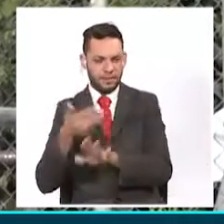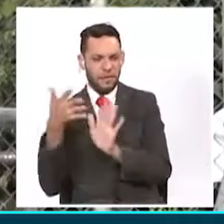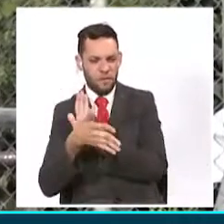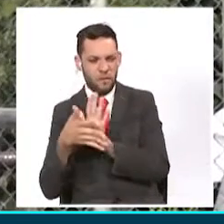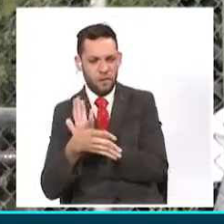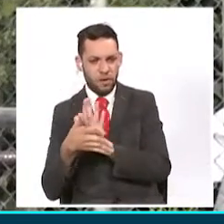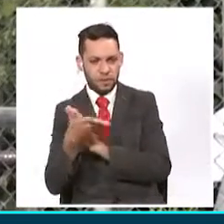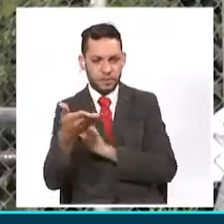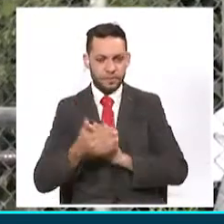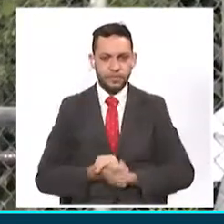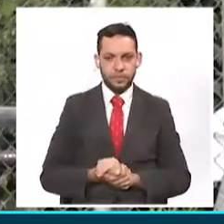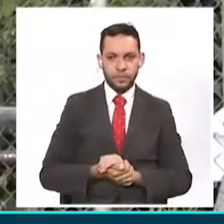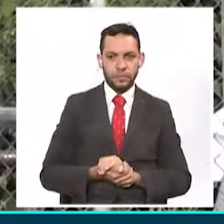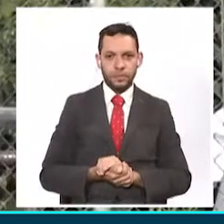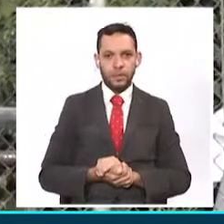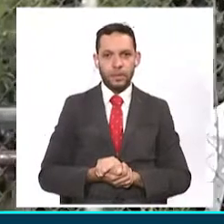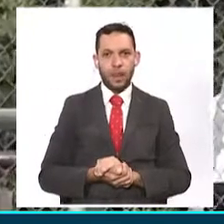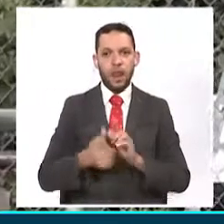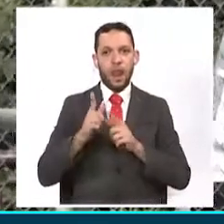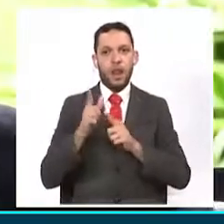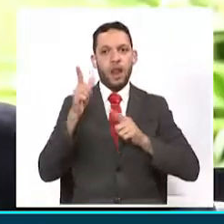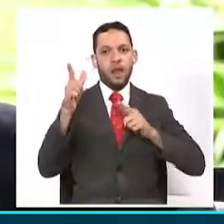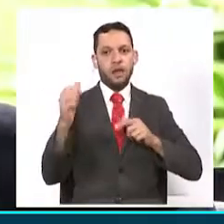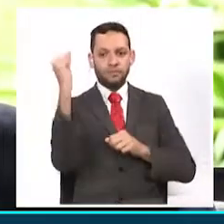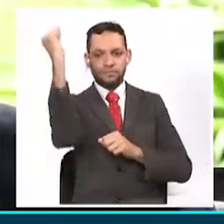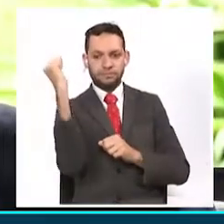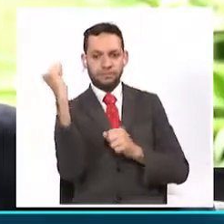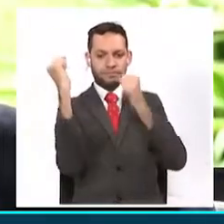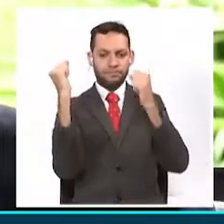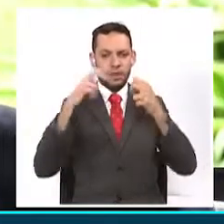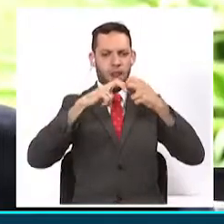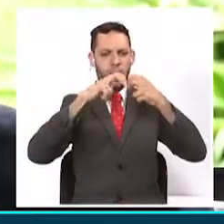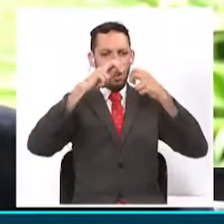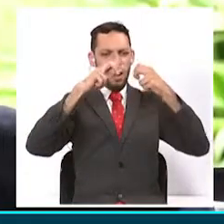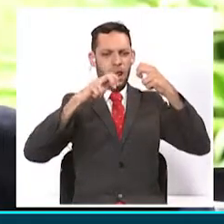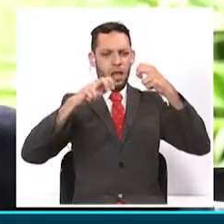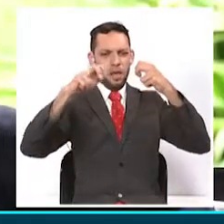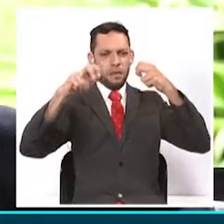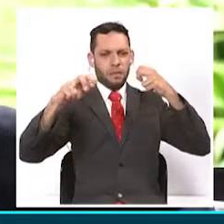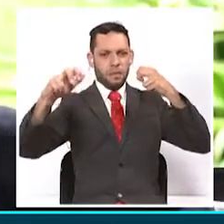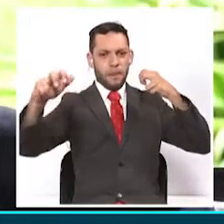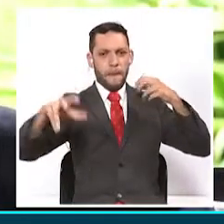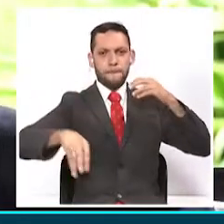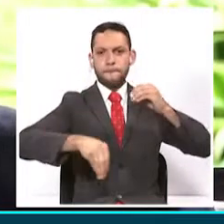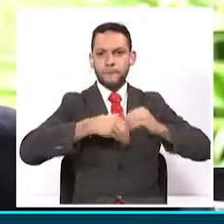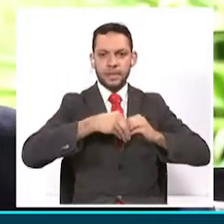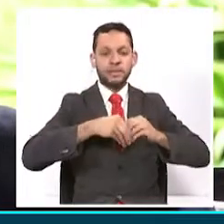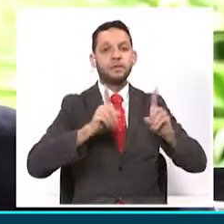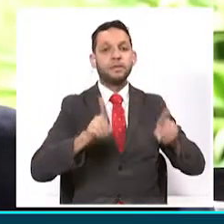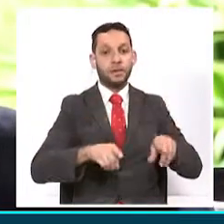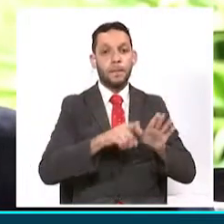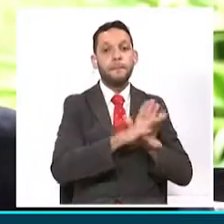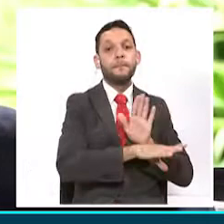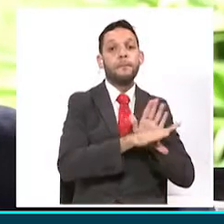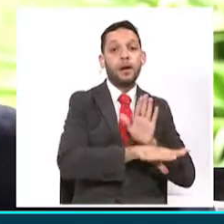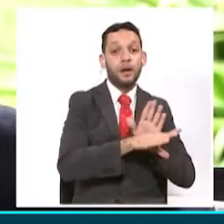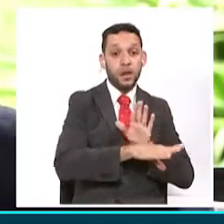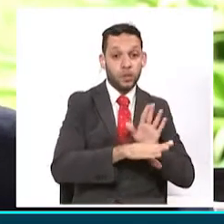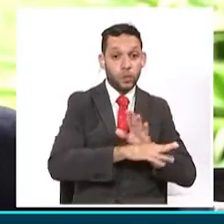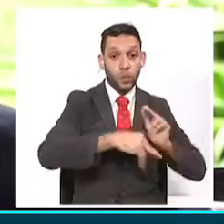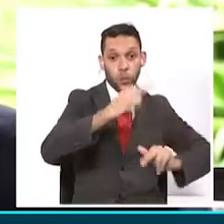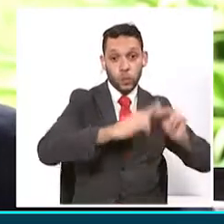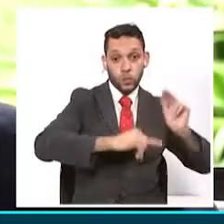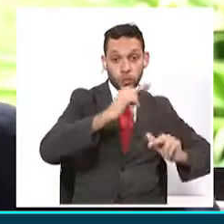Es el más largo que hay en el país. Segundo, es el más barato por kilómetro que se ha construido